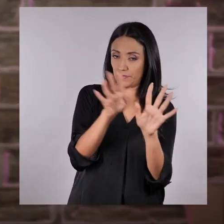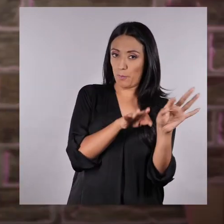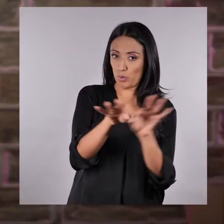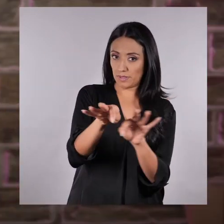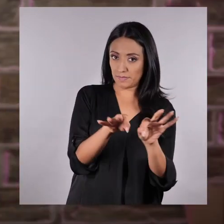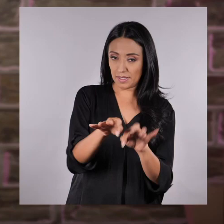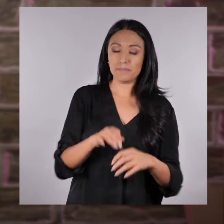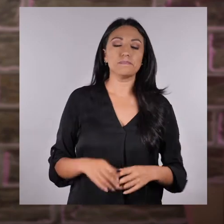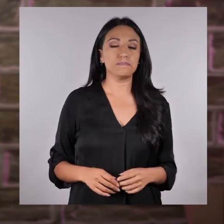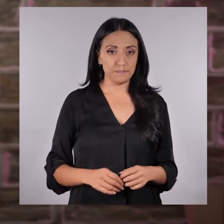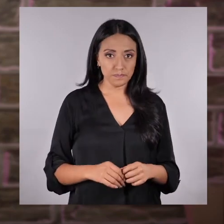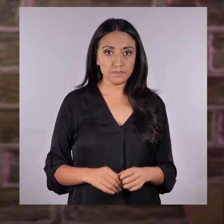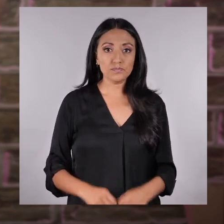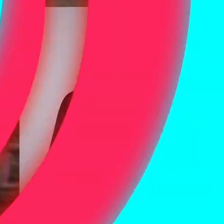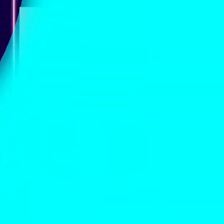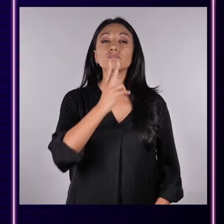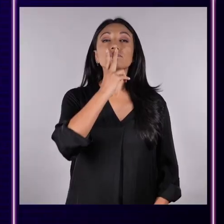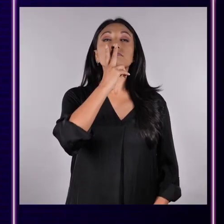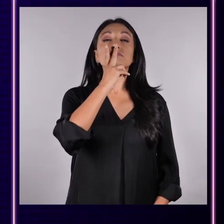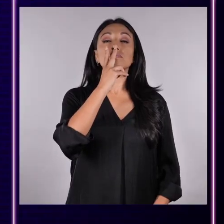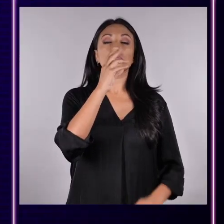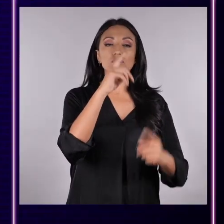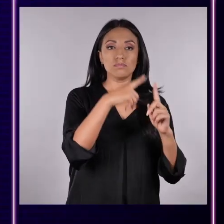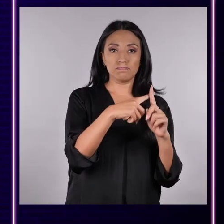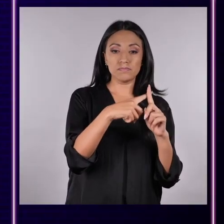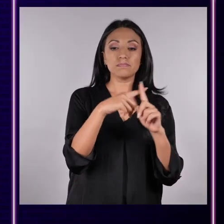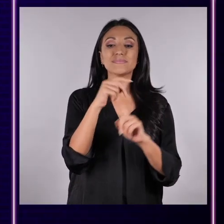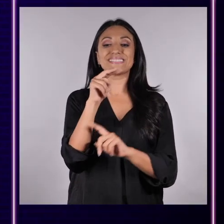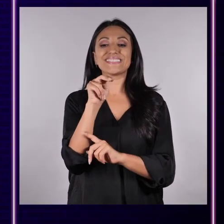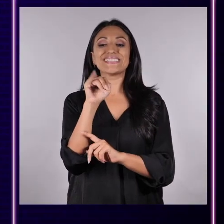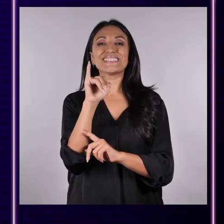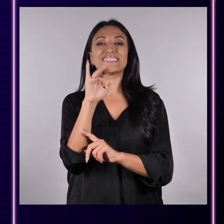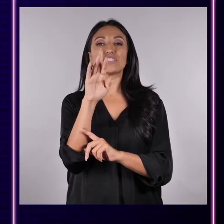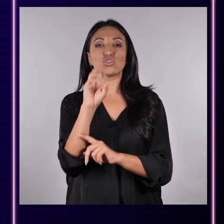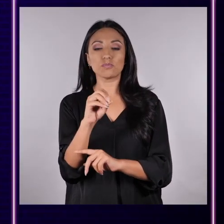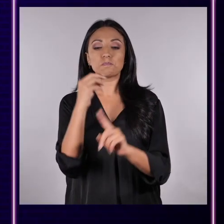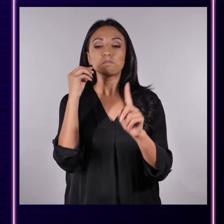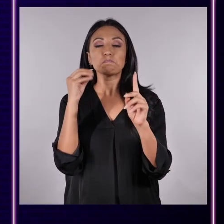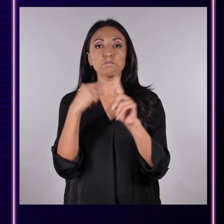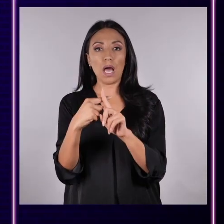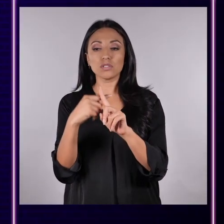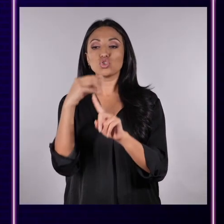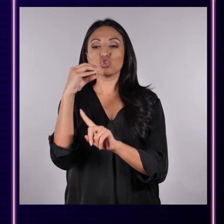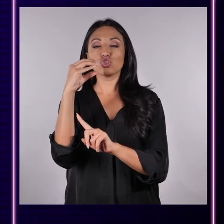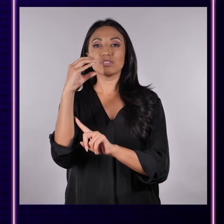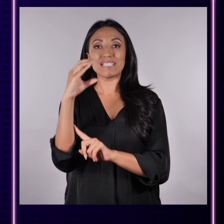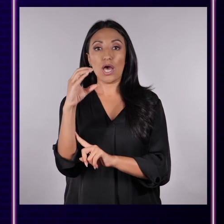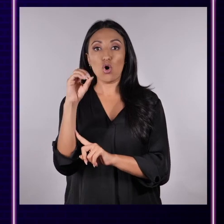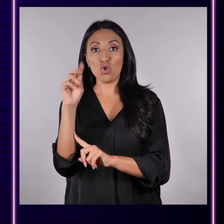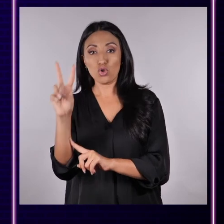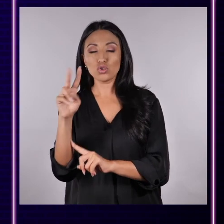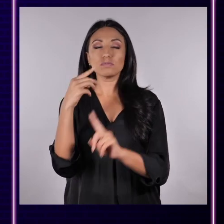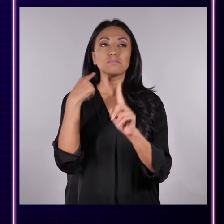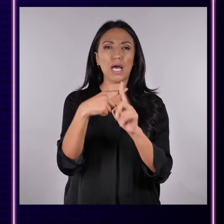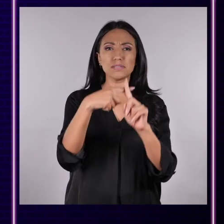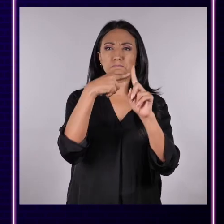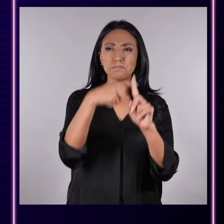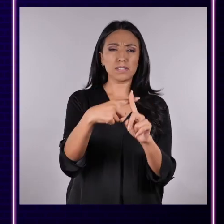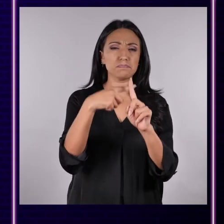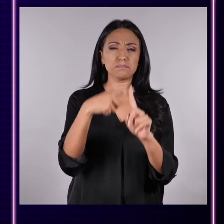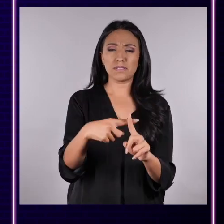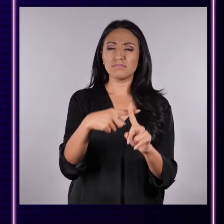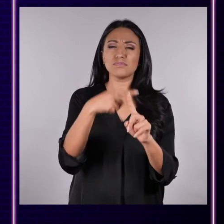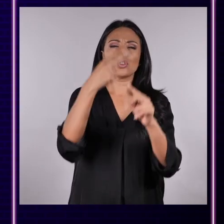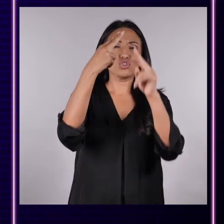Claro, y ahorita les cuento. Oxígeno, más nitrógeno, más dióxido de carbono, más vapor de agua, más